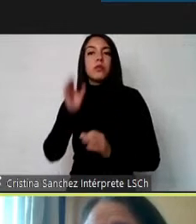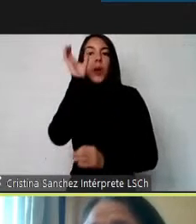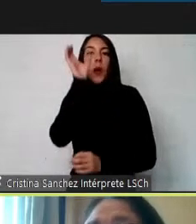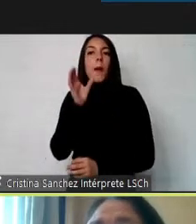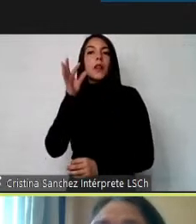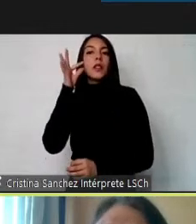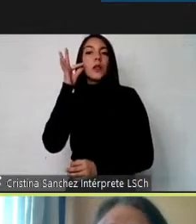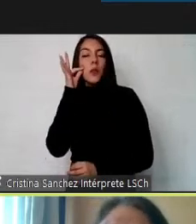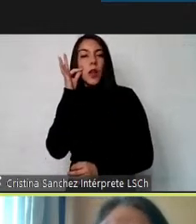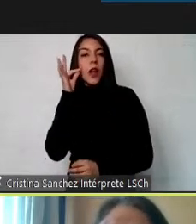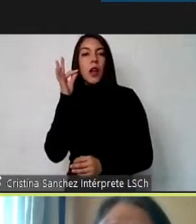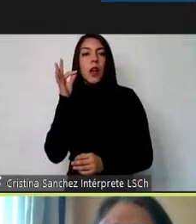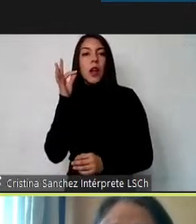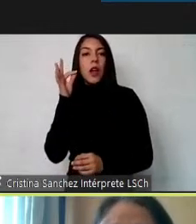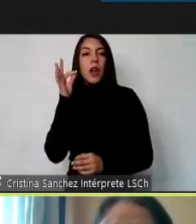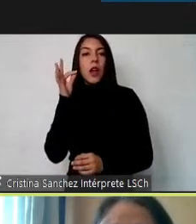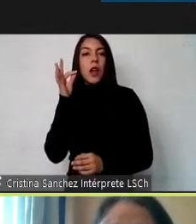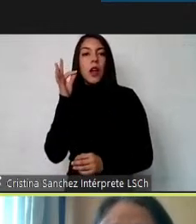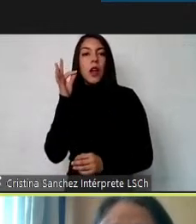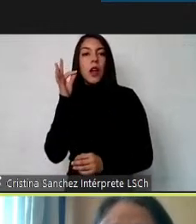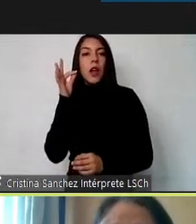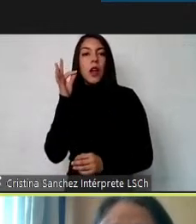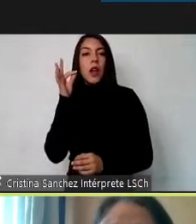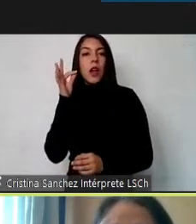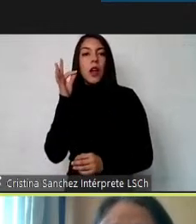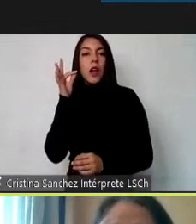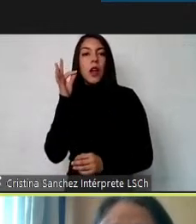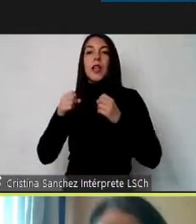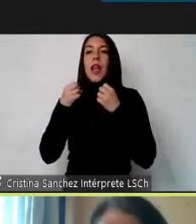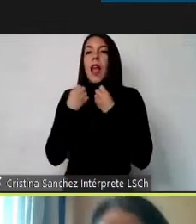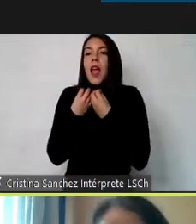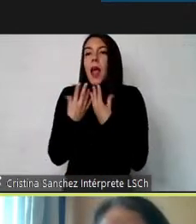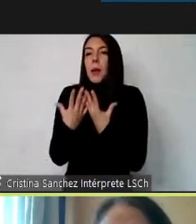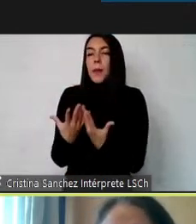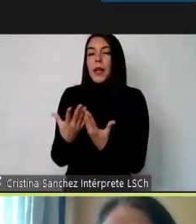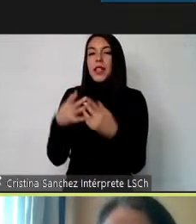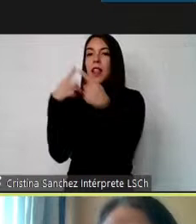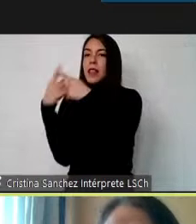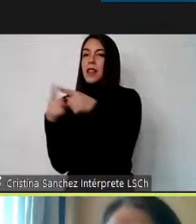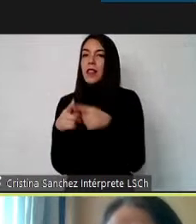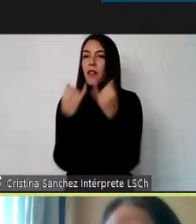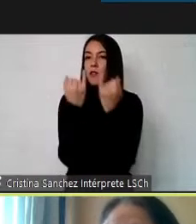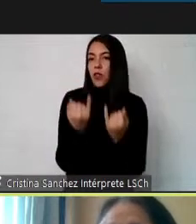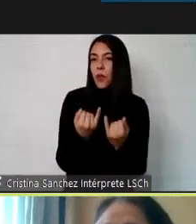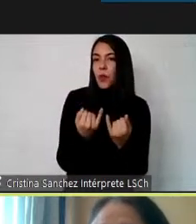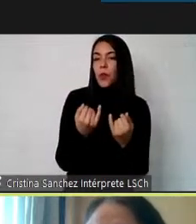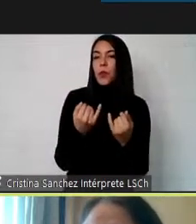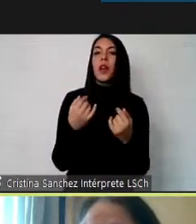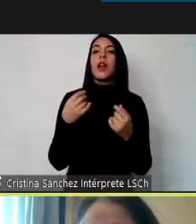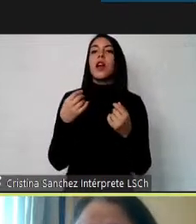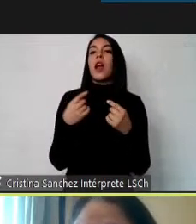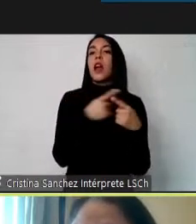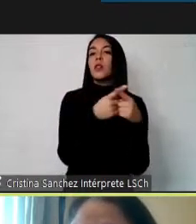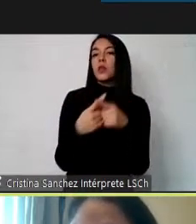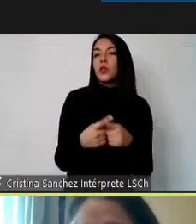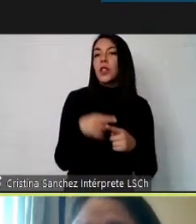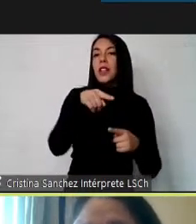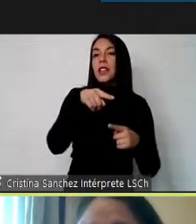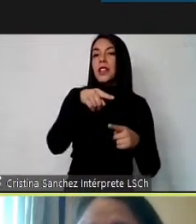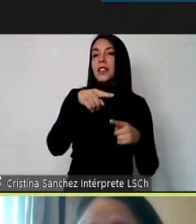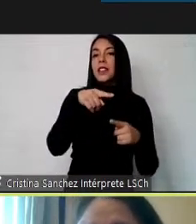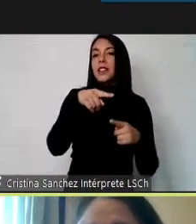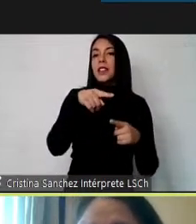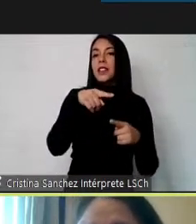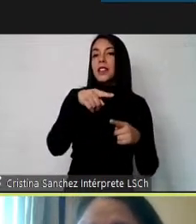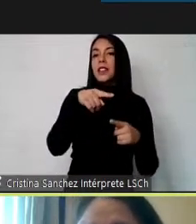formas para participar en este colectivo que es su sociedad. La sociedad, entonces, su conjunto y los estados